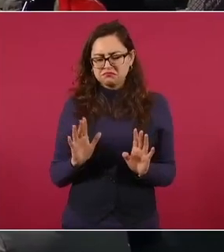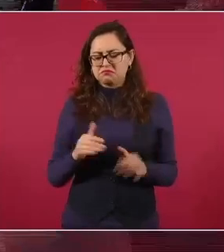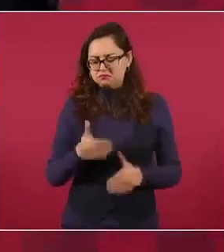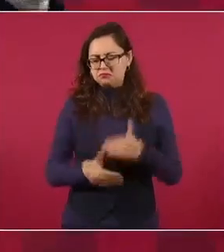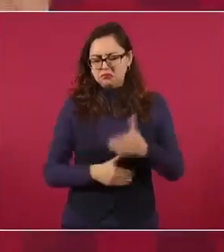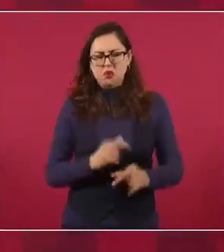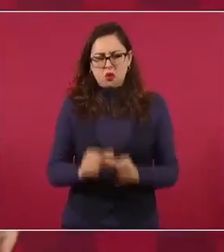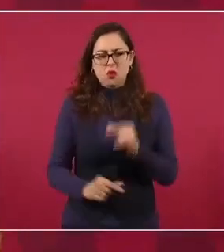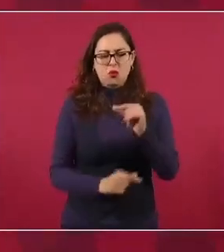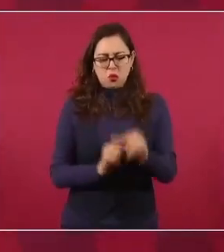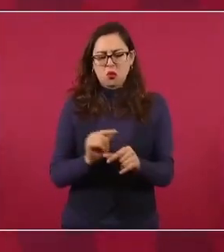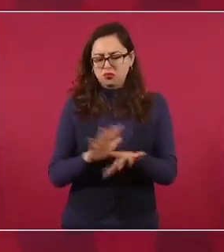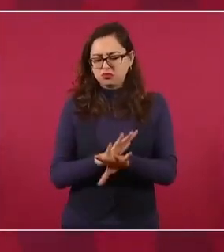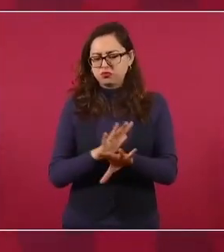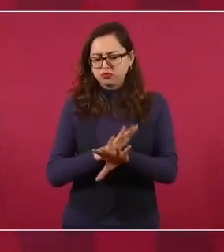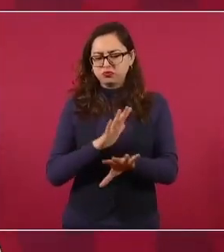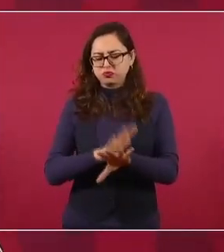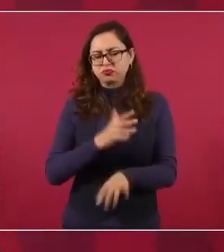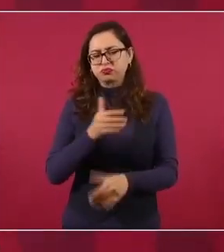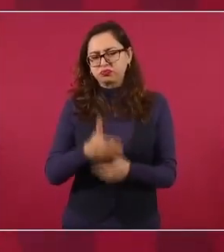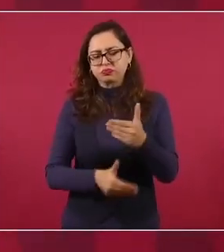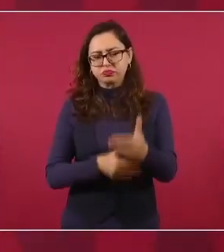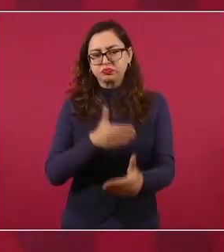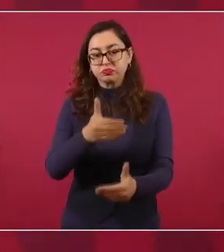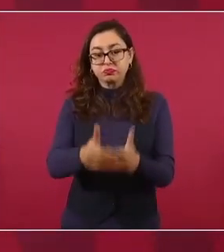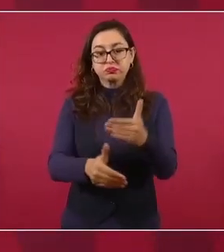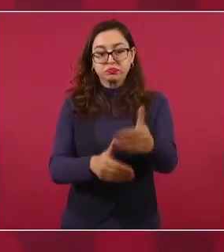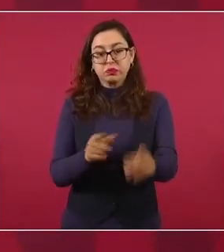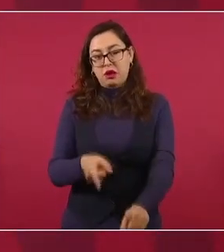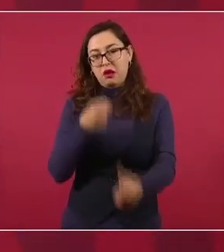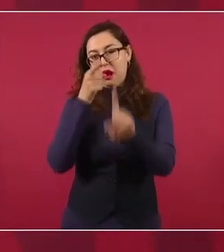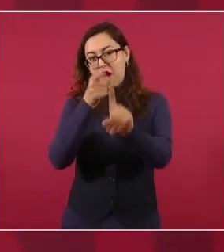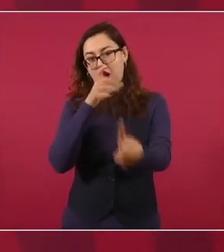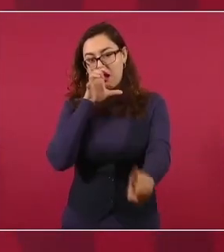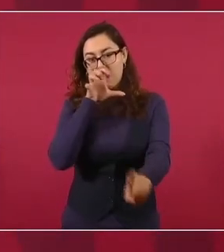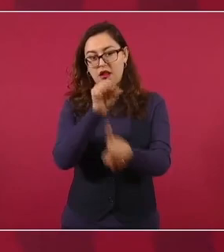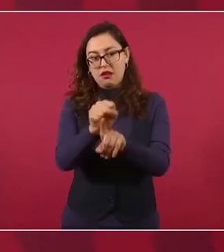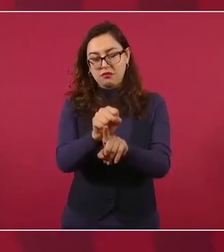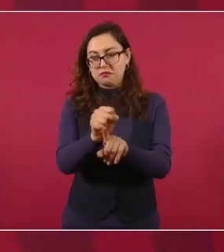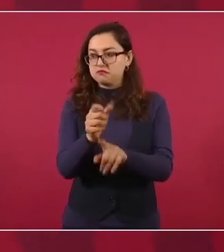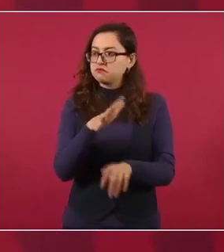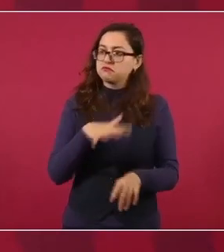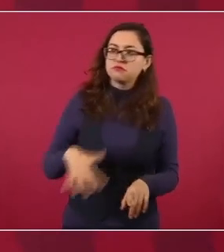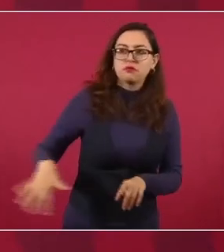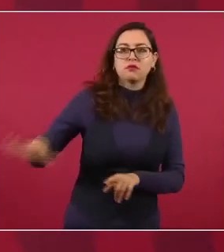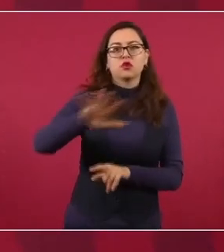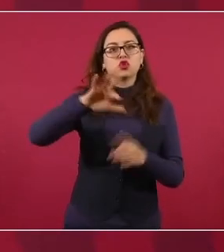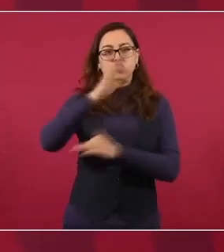su ideal democrático.